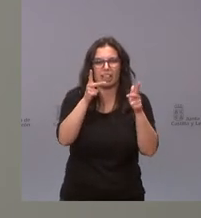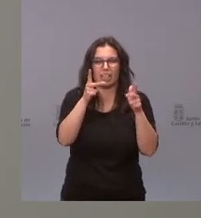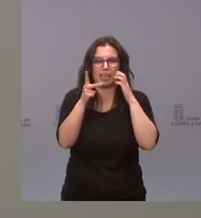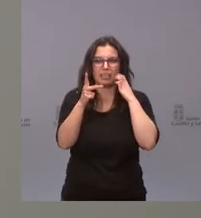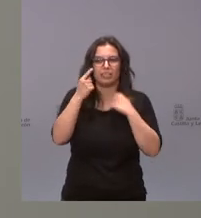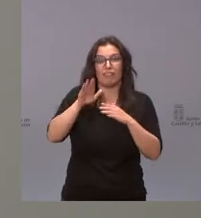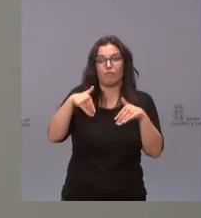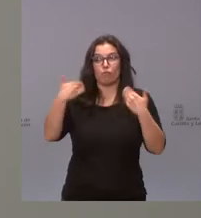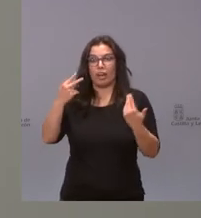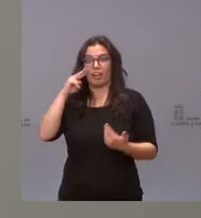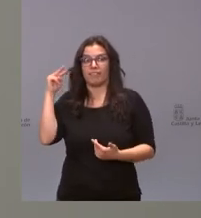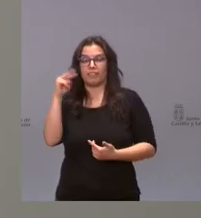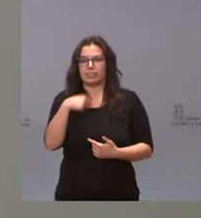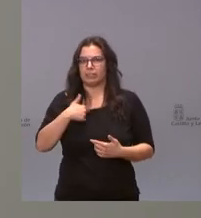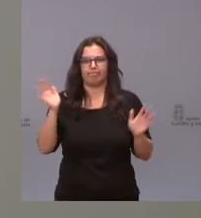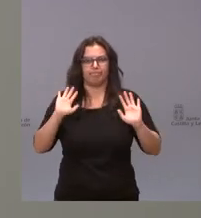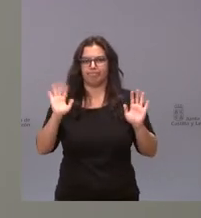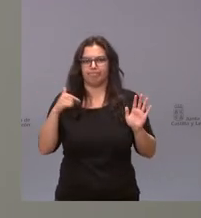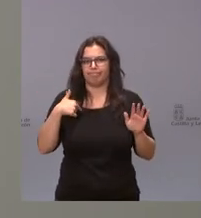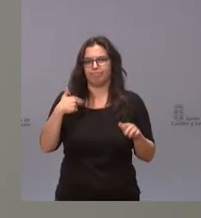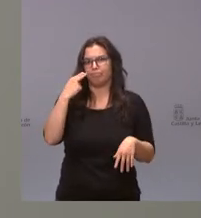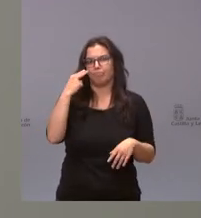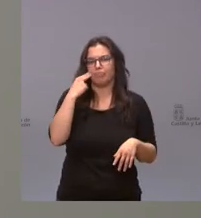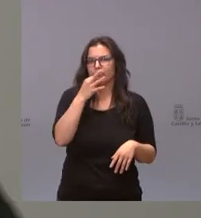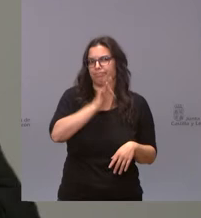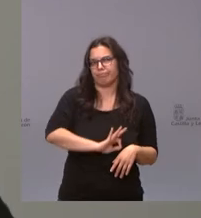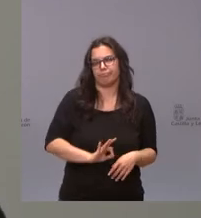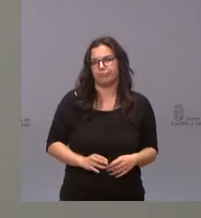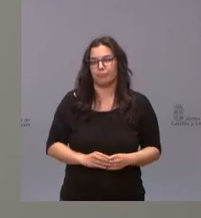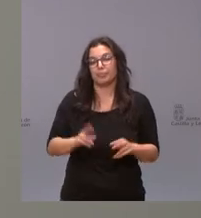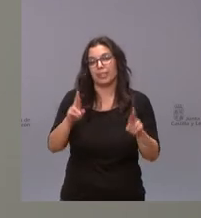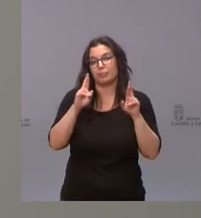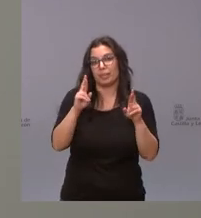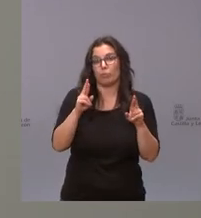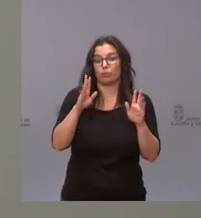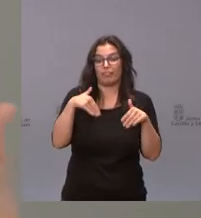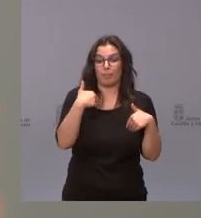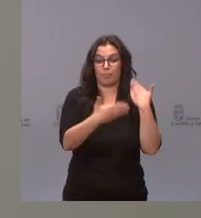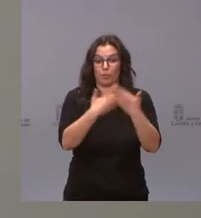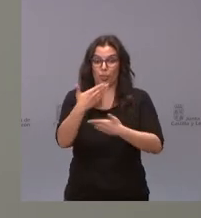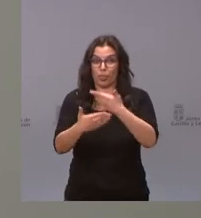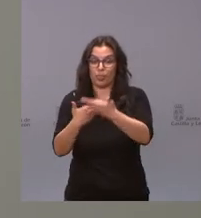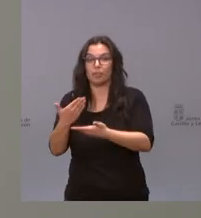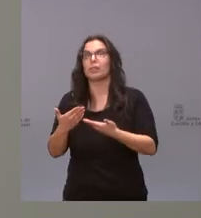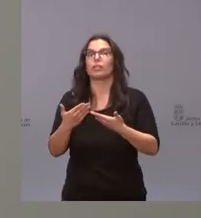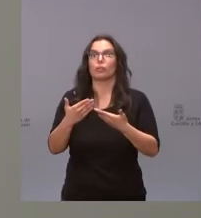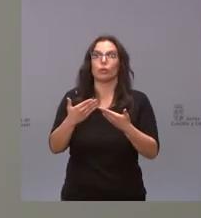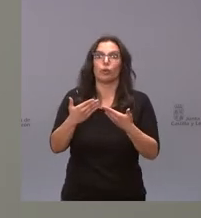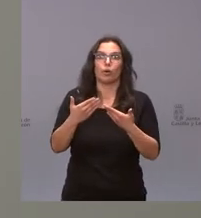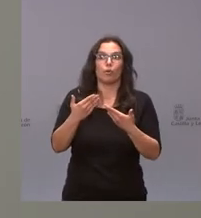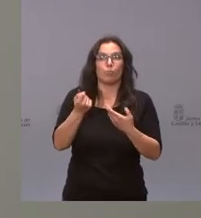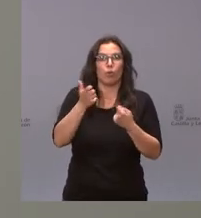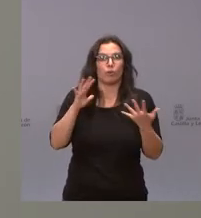que están rechazando el ingresar en esas plazas esperemos que todo este proceso todo este procedimiento se vaya